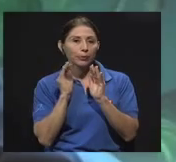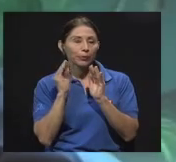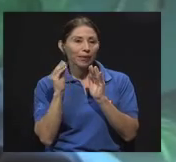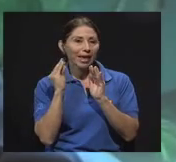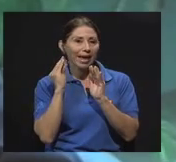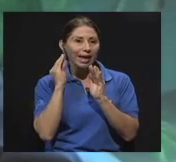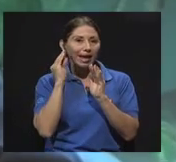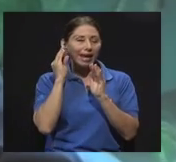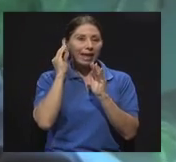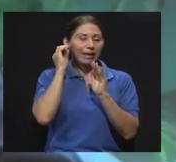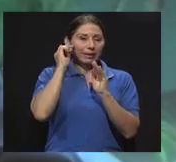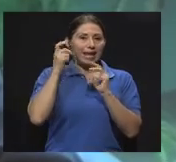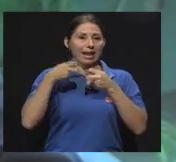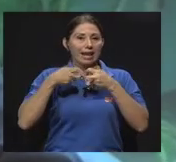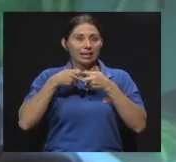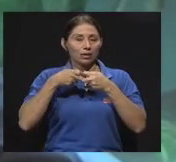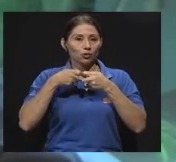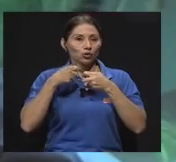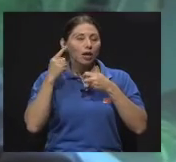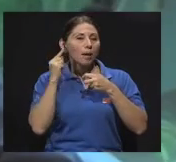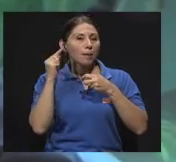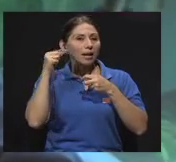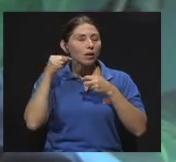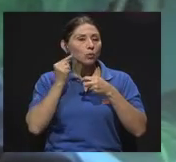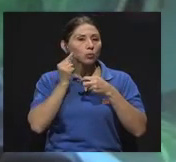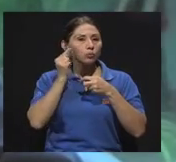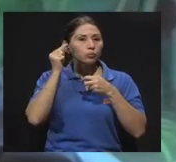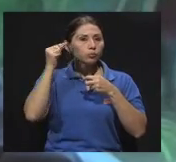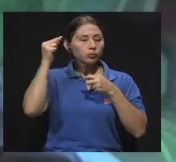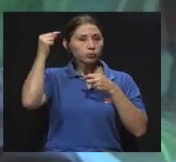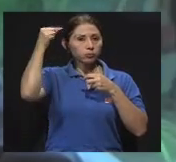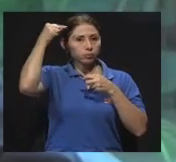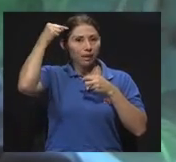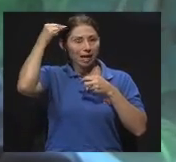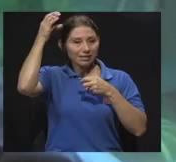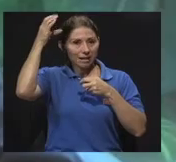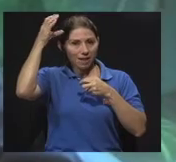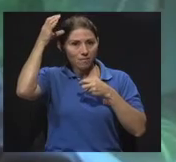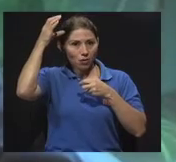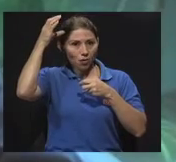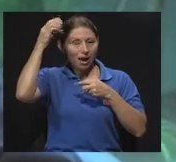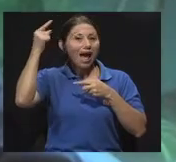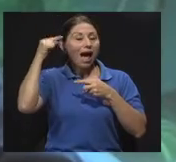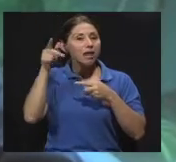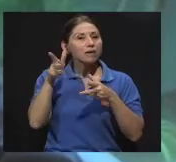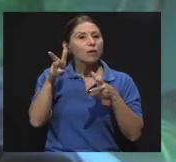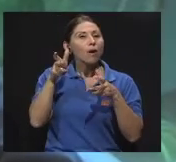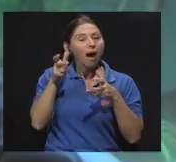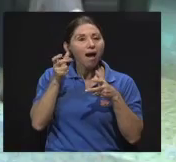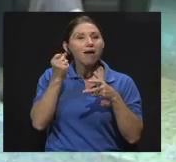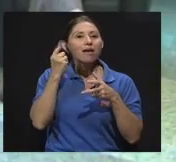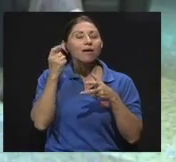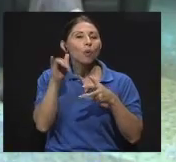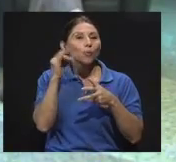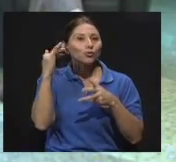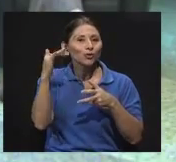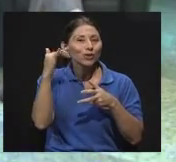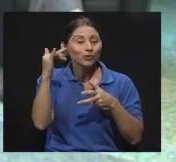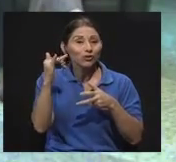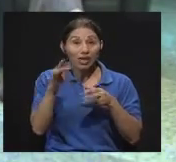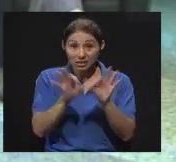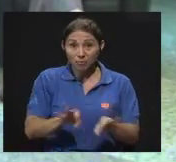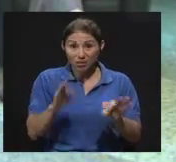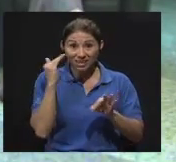el nervio auditivo la pueda recoger, llevarla al sistema nervioso central auditivo y de ahí al cerebro, que aquí es importante